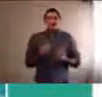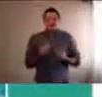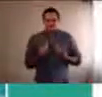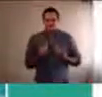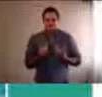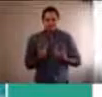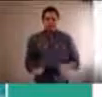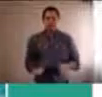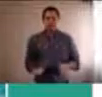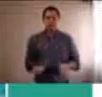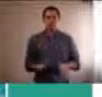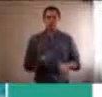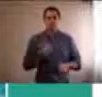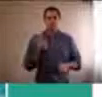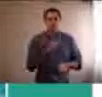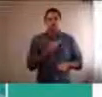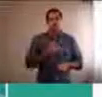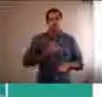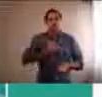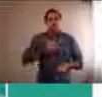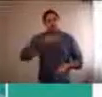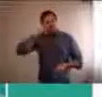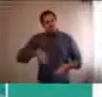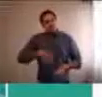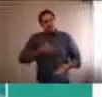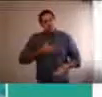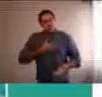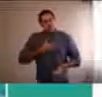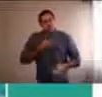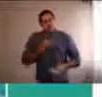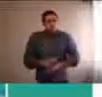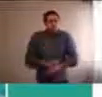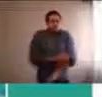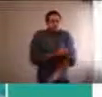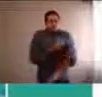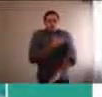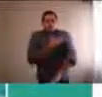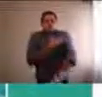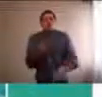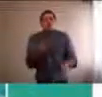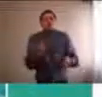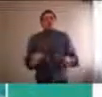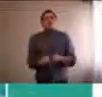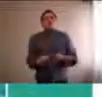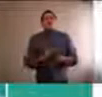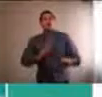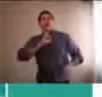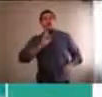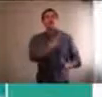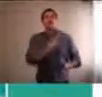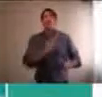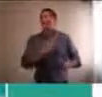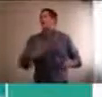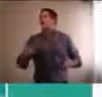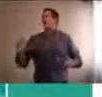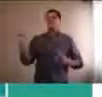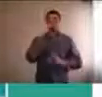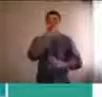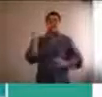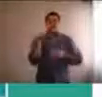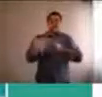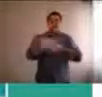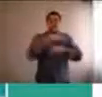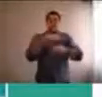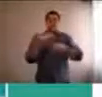emociones son respuestas a situaciones y estímulos ambientales, y también internos. Y cuanto más